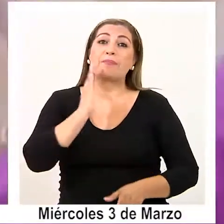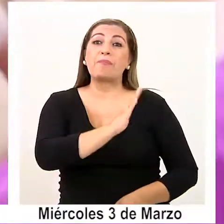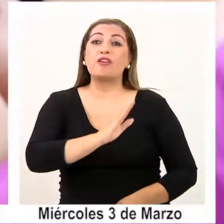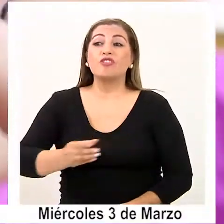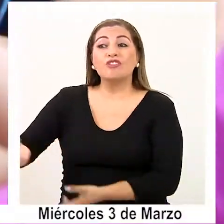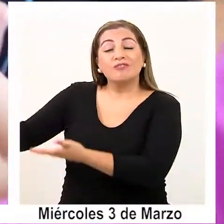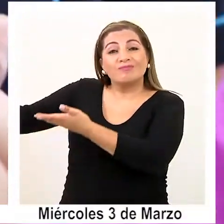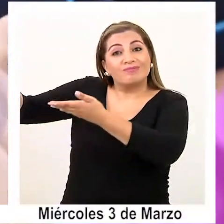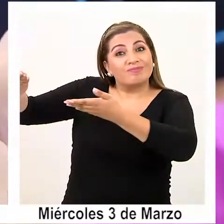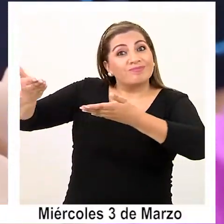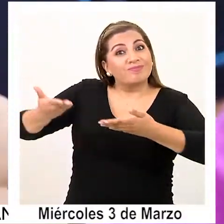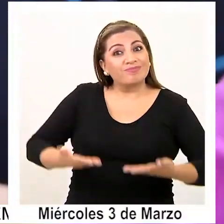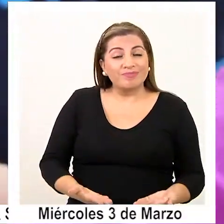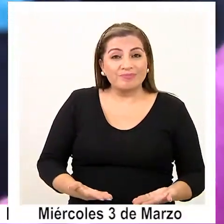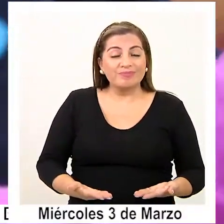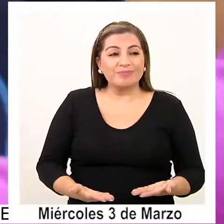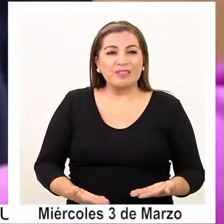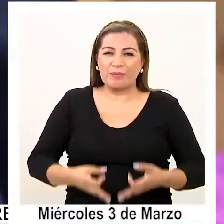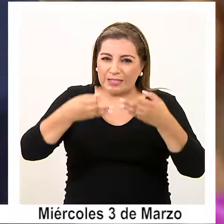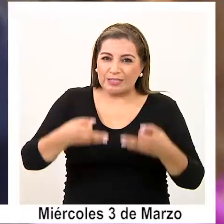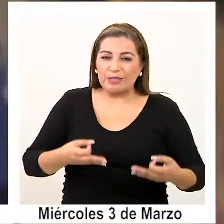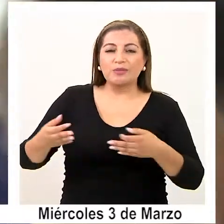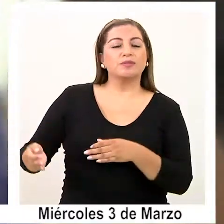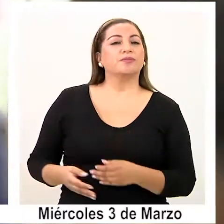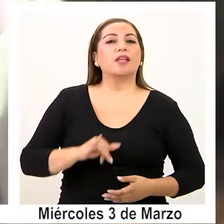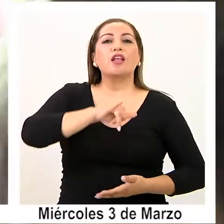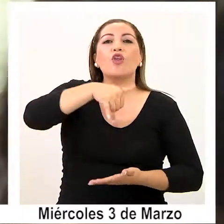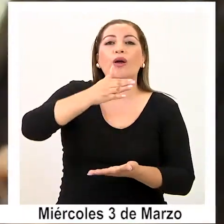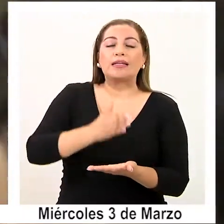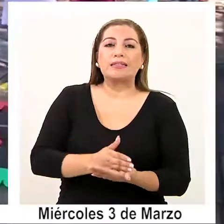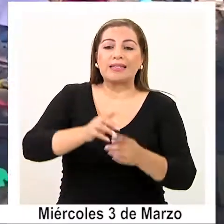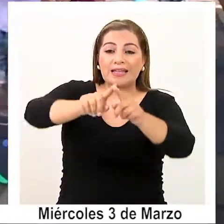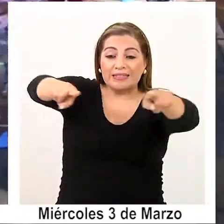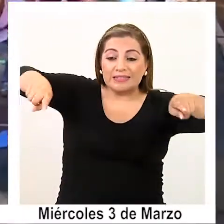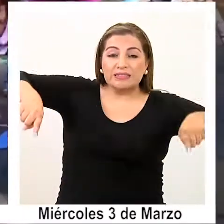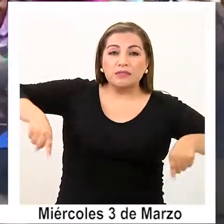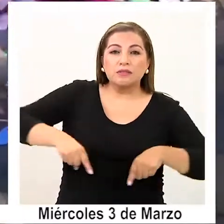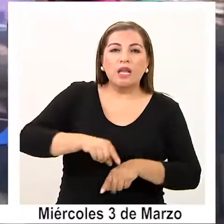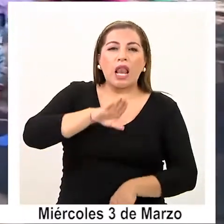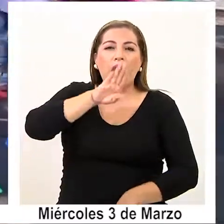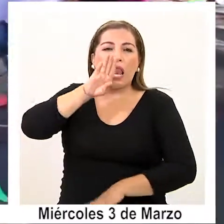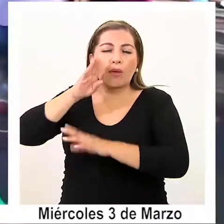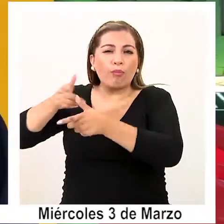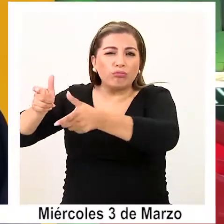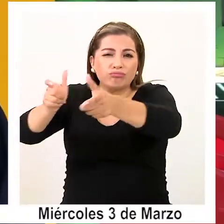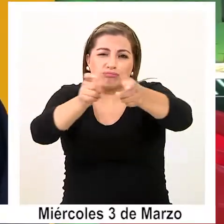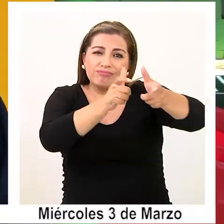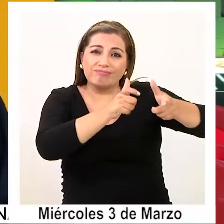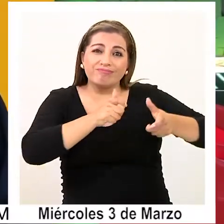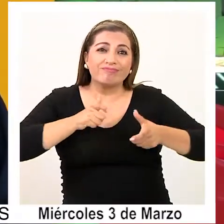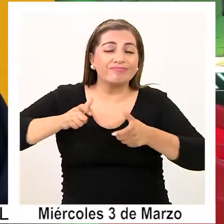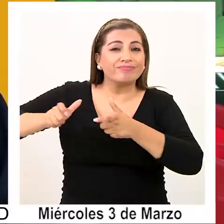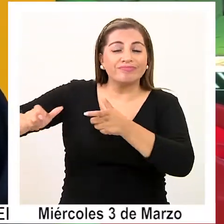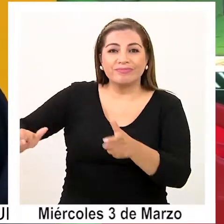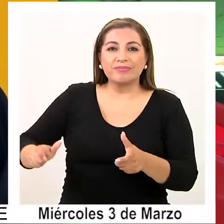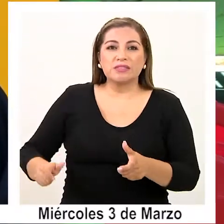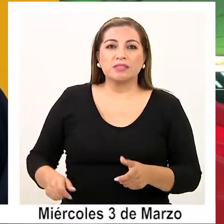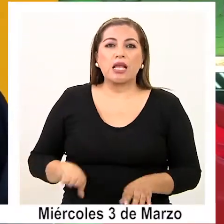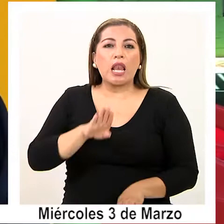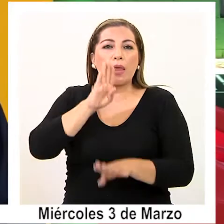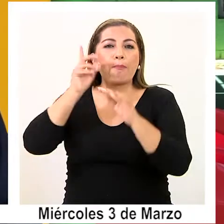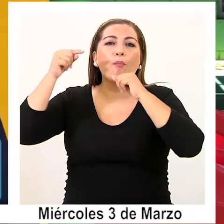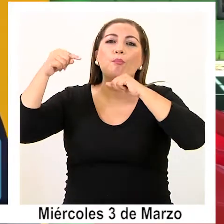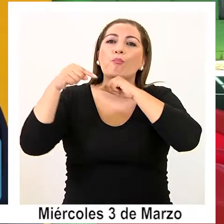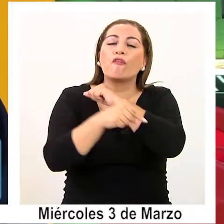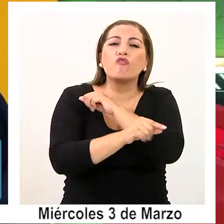de manera segura a los párvulos y bebés. Nuestros jardines fueron terratizados, sanitizados, se hizo una limpieza